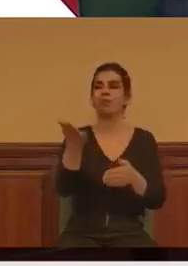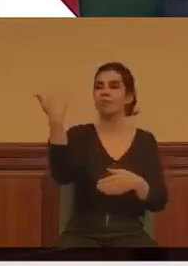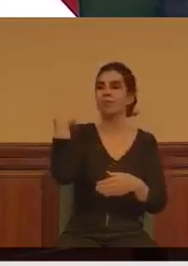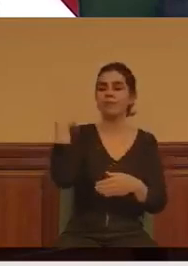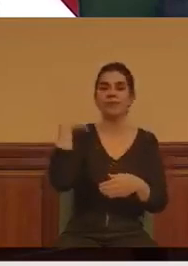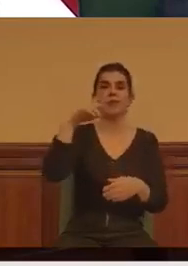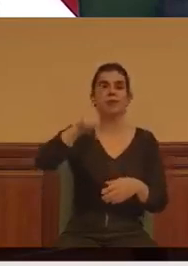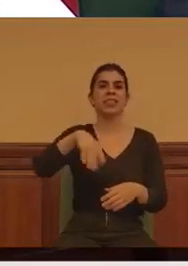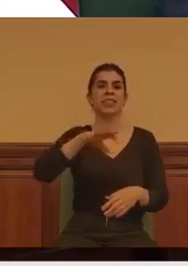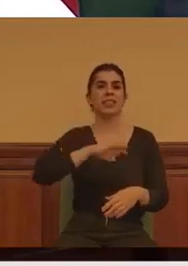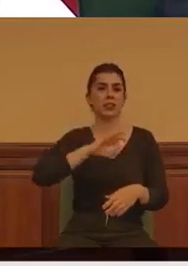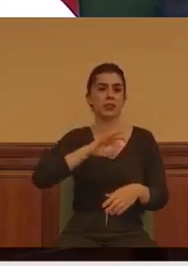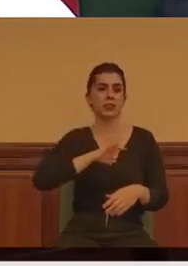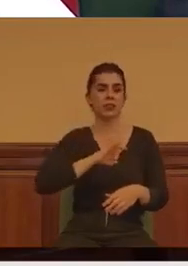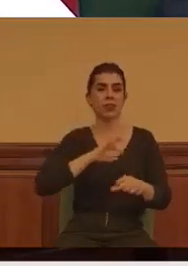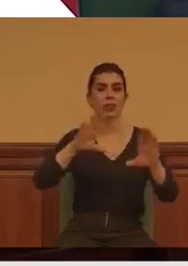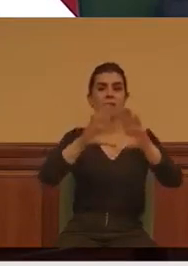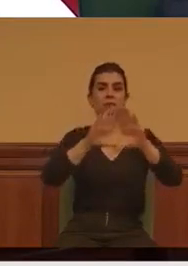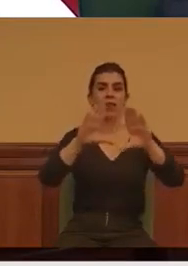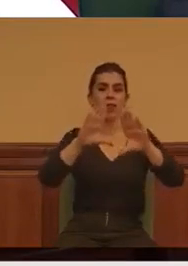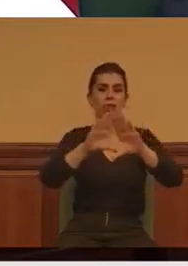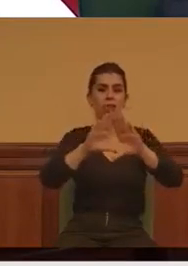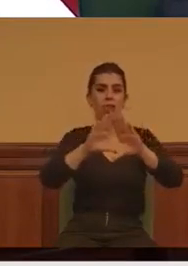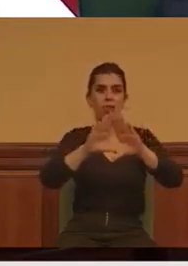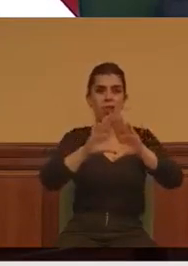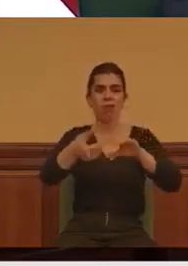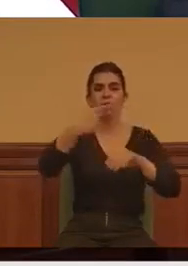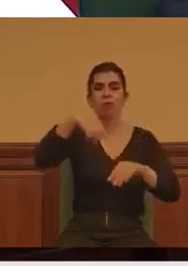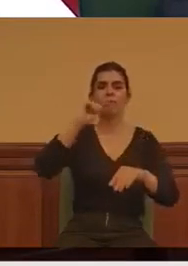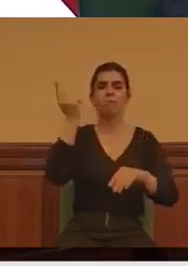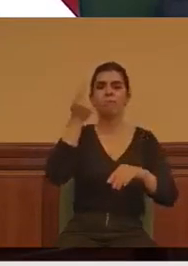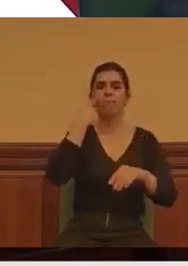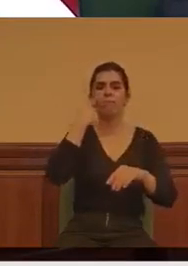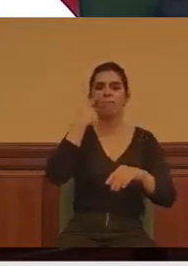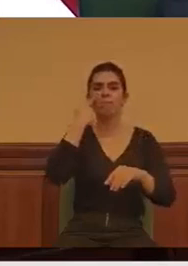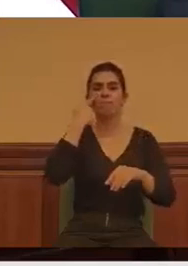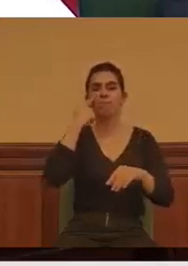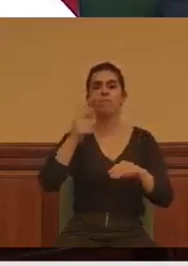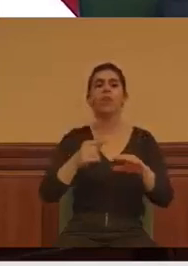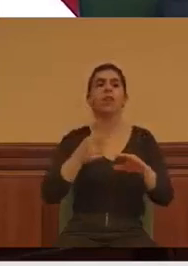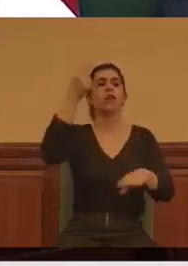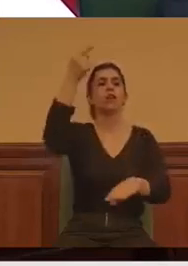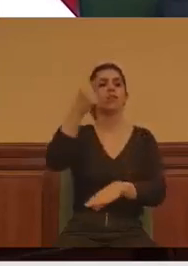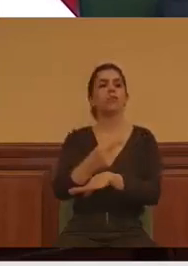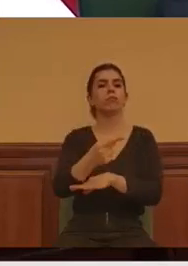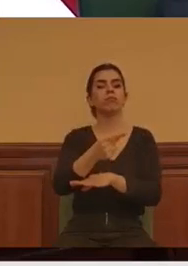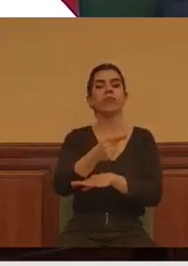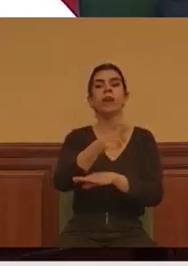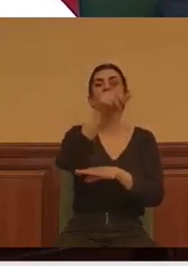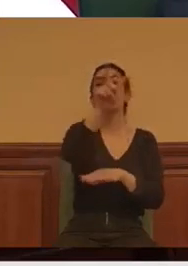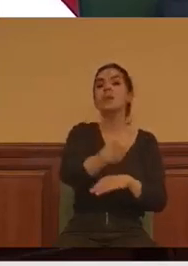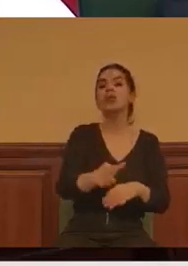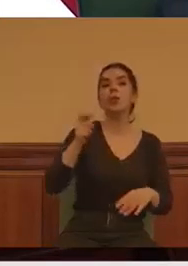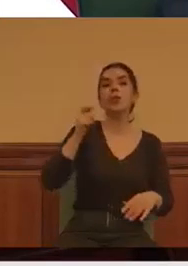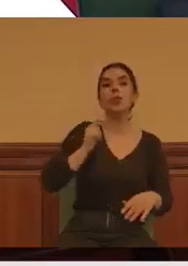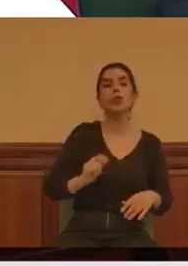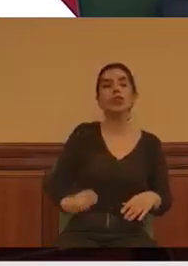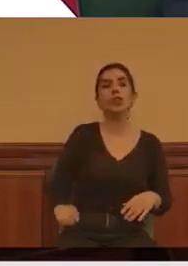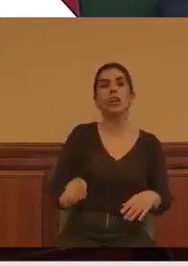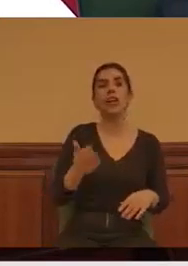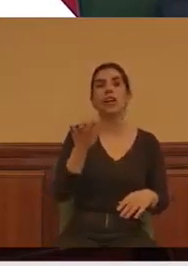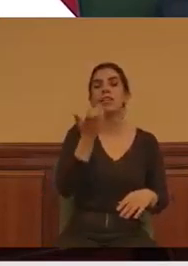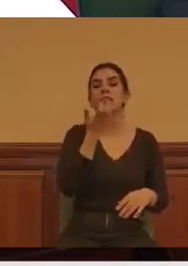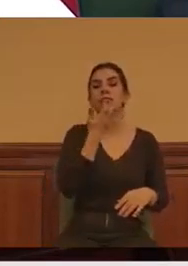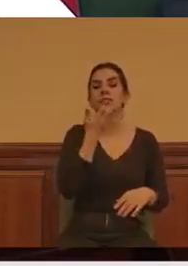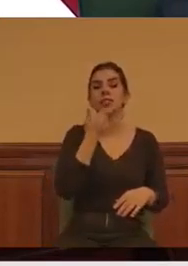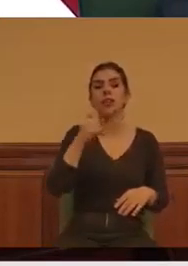supimos que la Comunidad de Madrid daba la orden de no volver a contratar a ningún profesional que rechazase ir